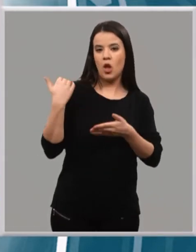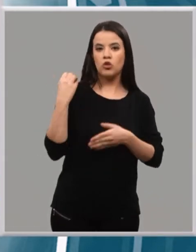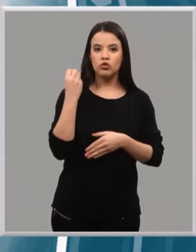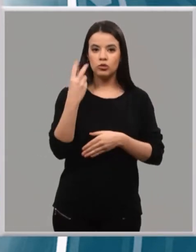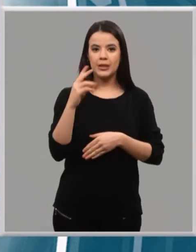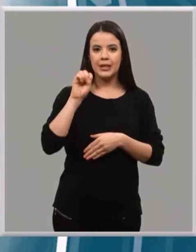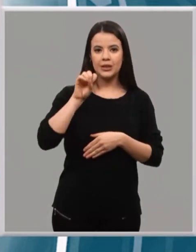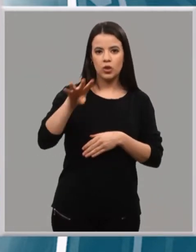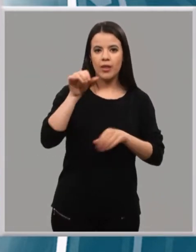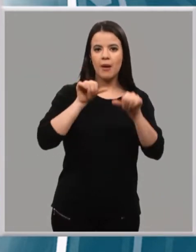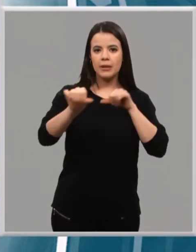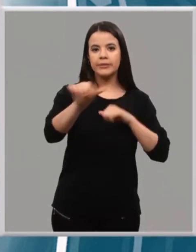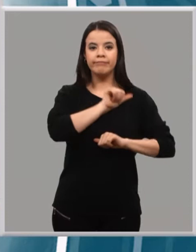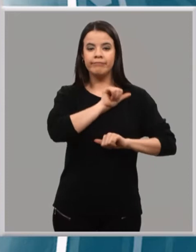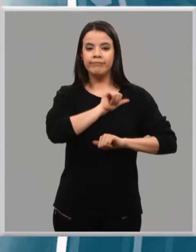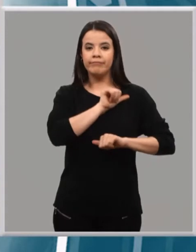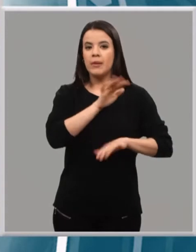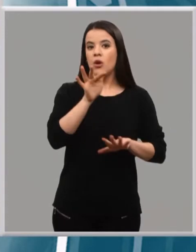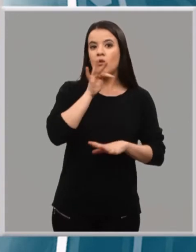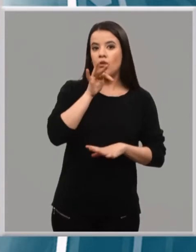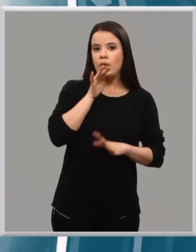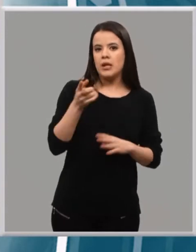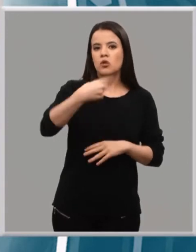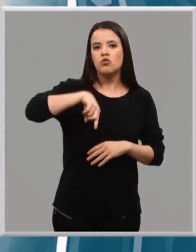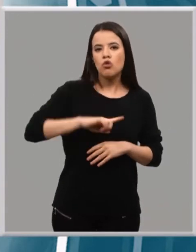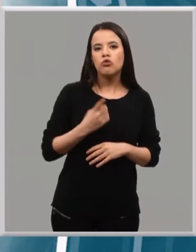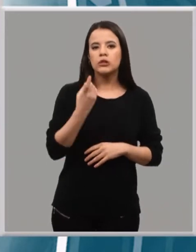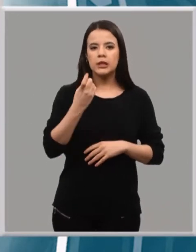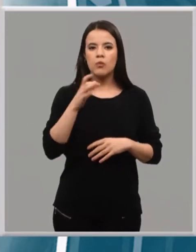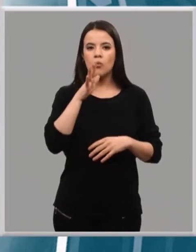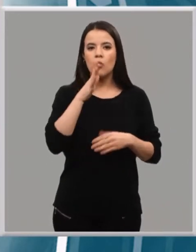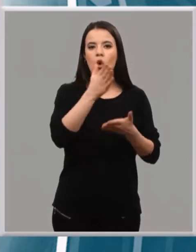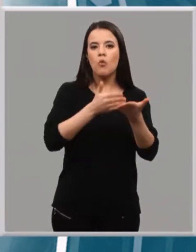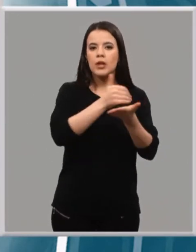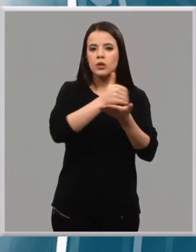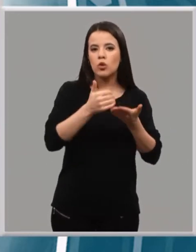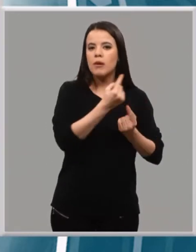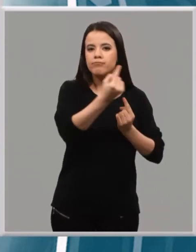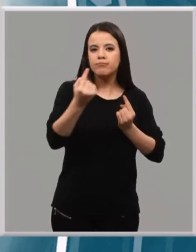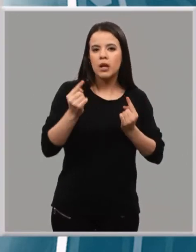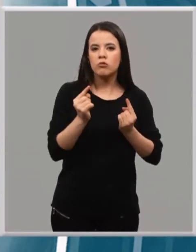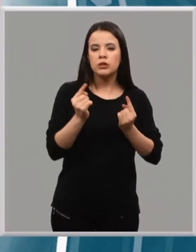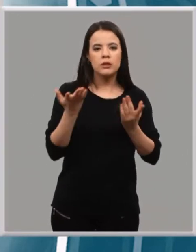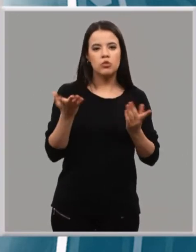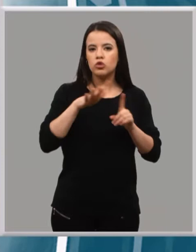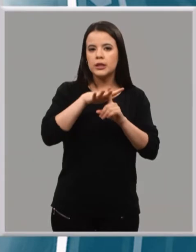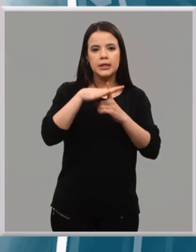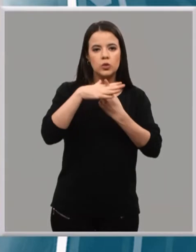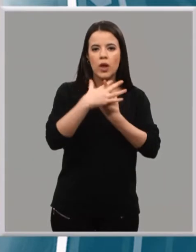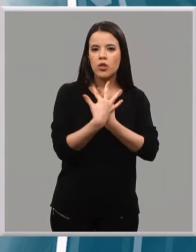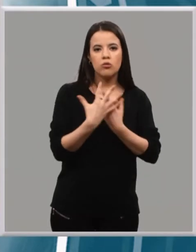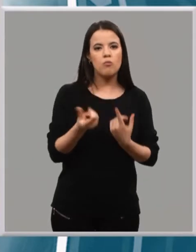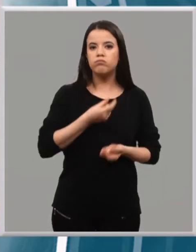se ha abordado desde entonces y que necesitamos imperativamente porque las comunidades autónomas vivimos una situación próxima a la